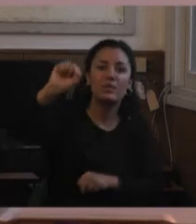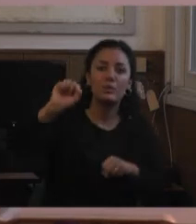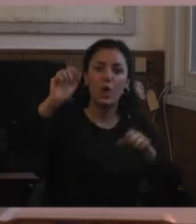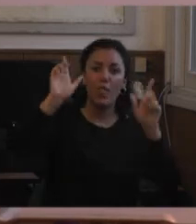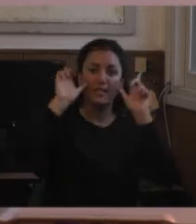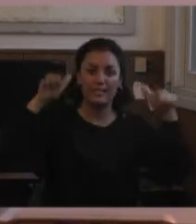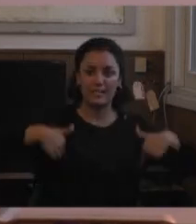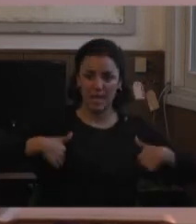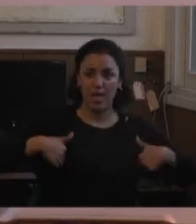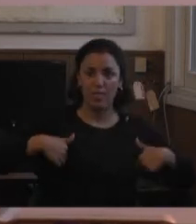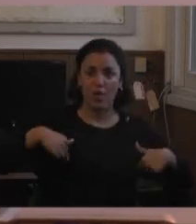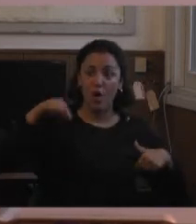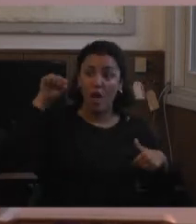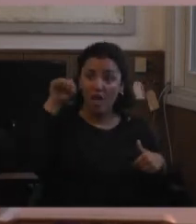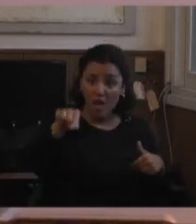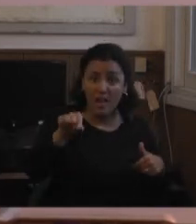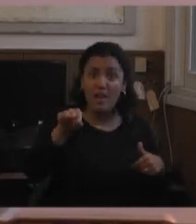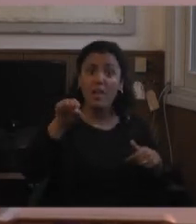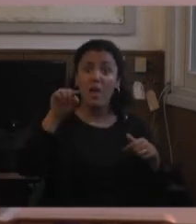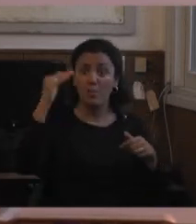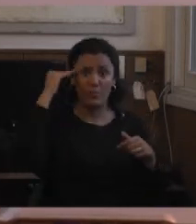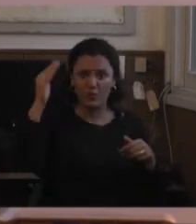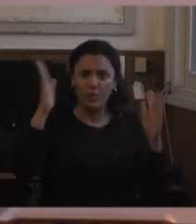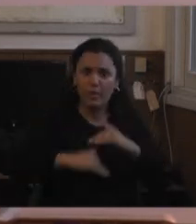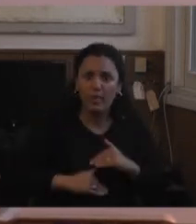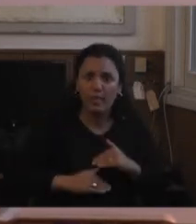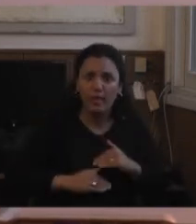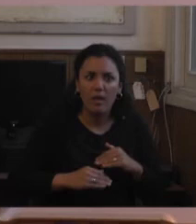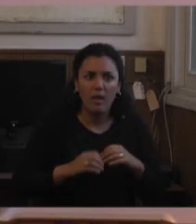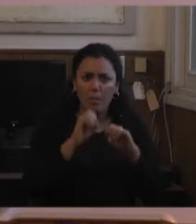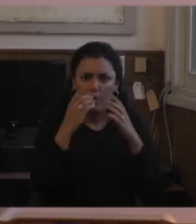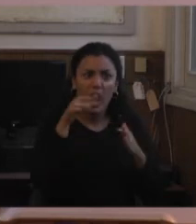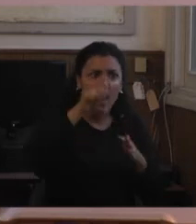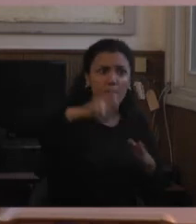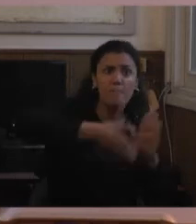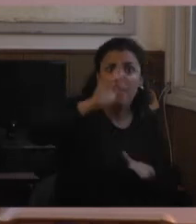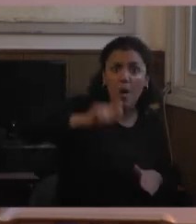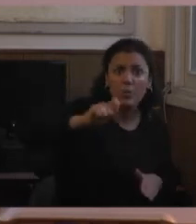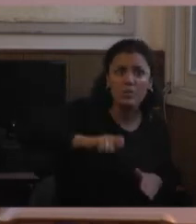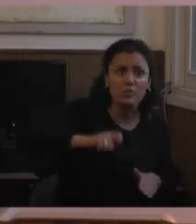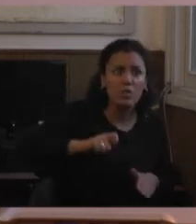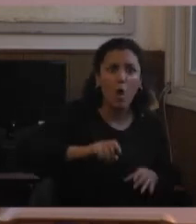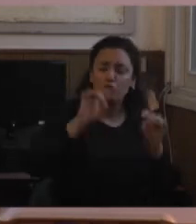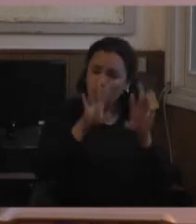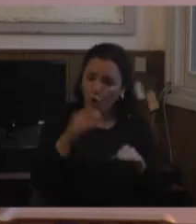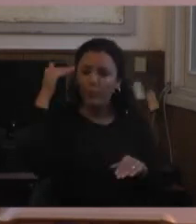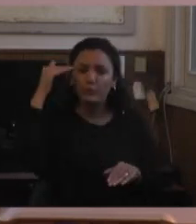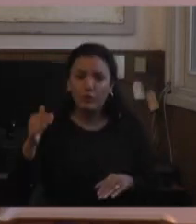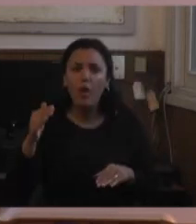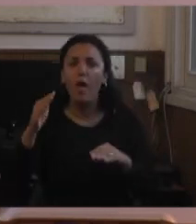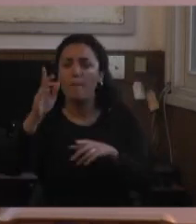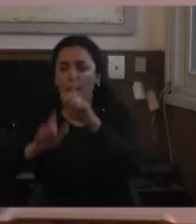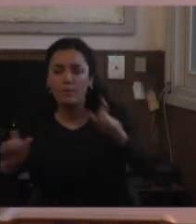ser profesor si sos para jóvenes con discapacidad es decir ¿por qué esa lógica? primero es ah bueno entonces que no importa